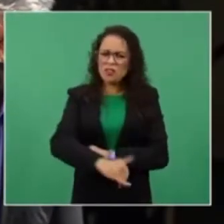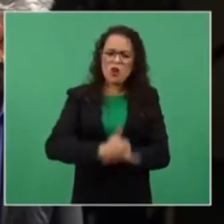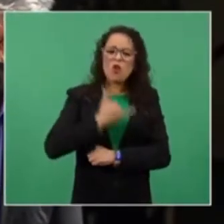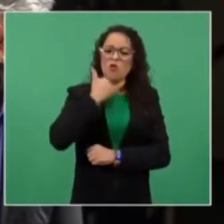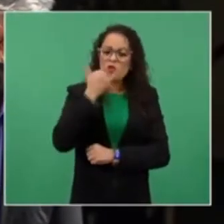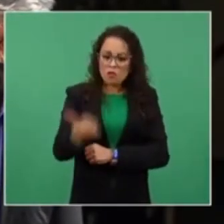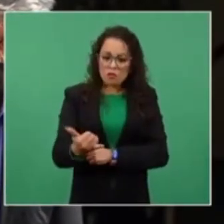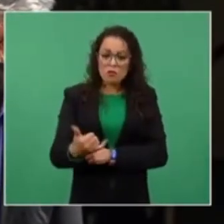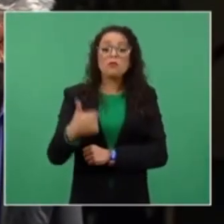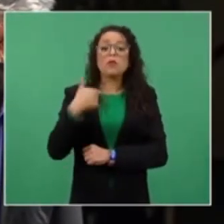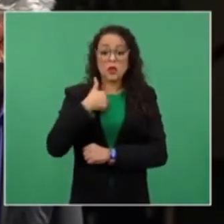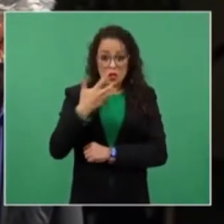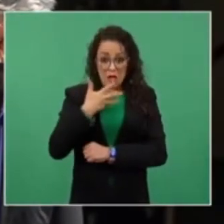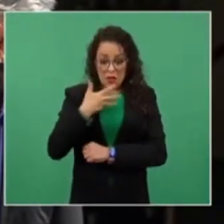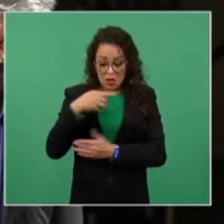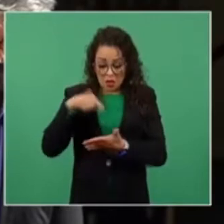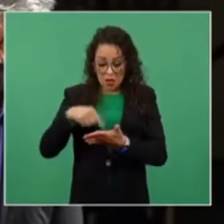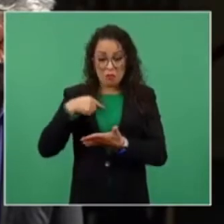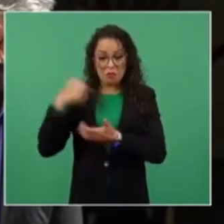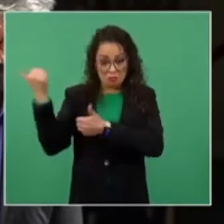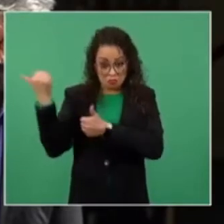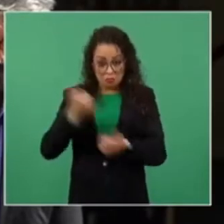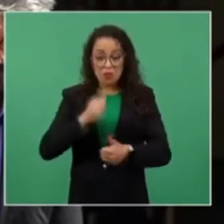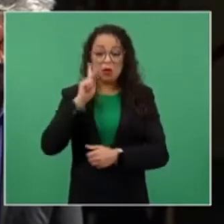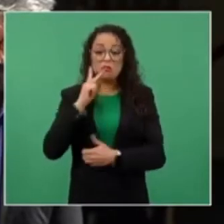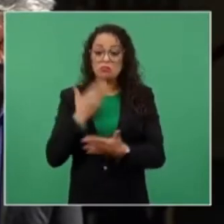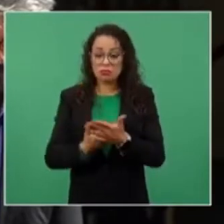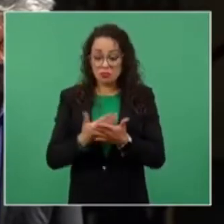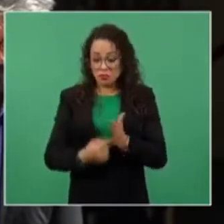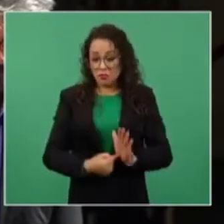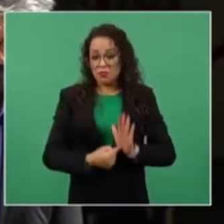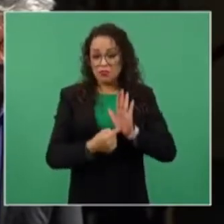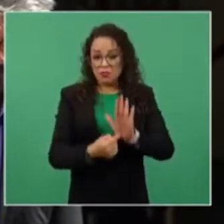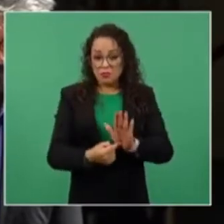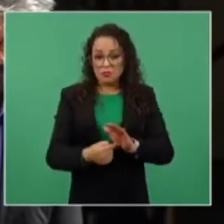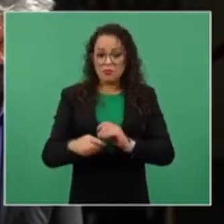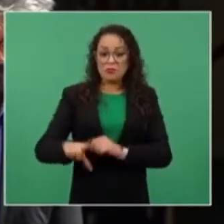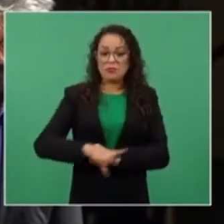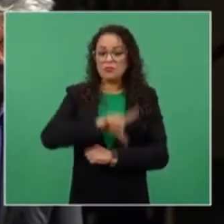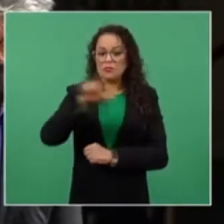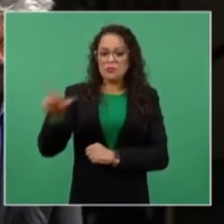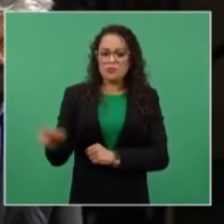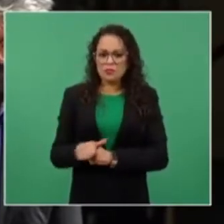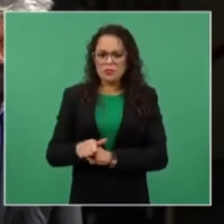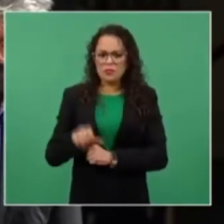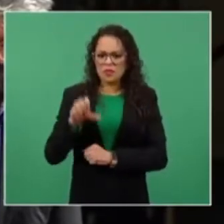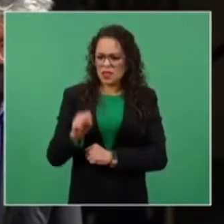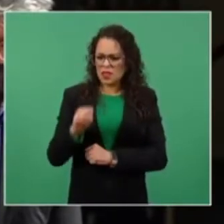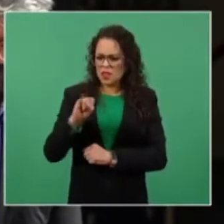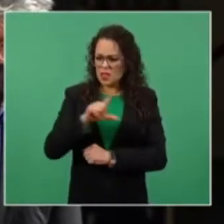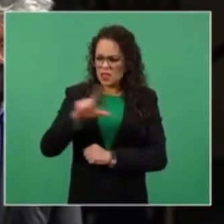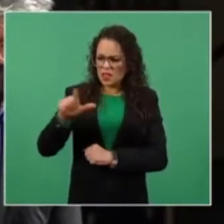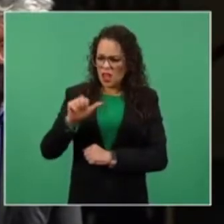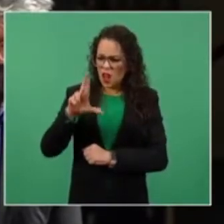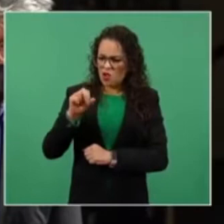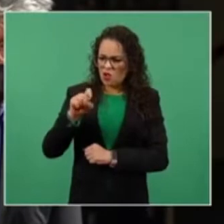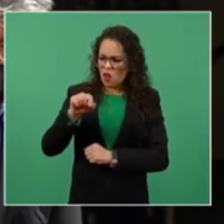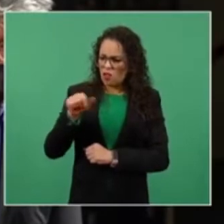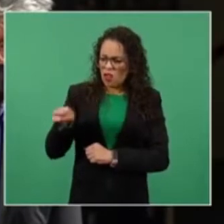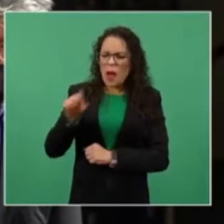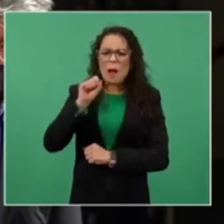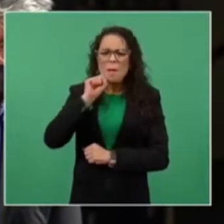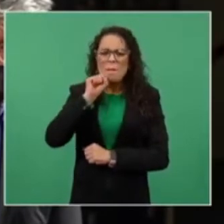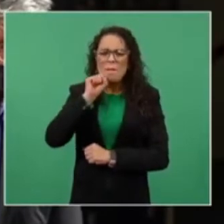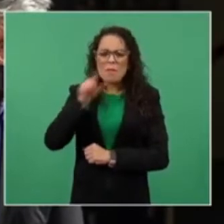tengo la tarjeta informativa. Posteriormente, el medio digital, así ya rota, me parece que se llama, igual me